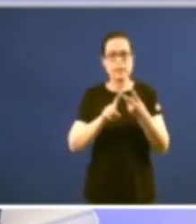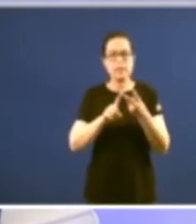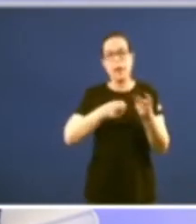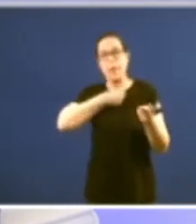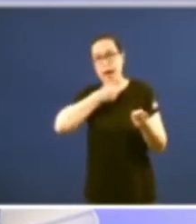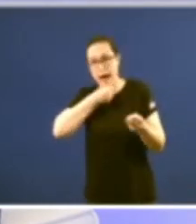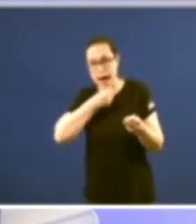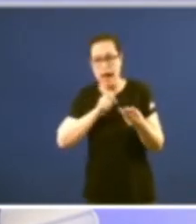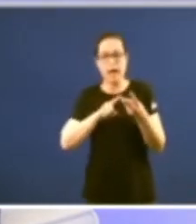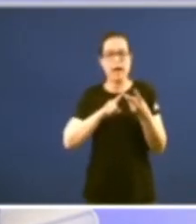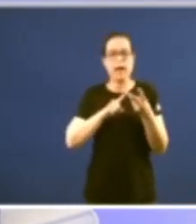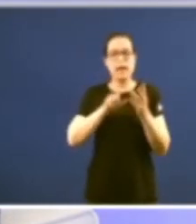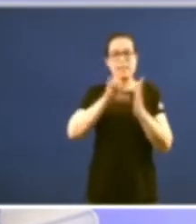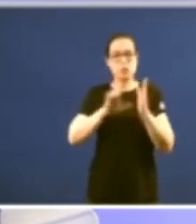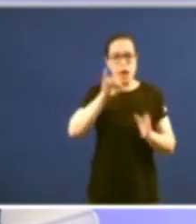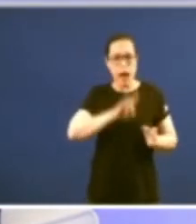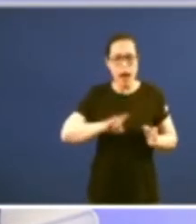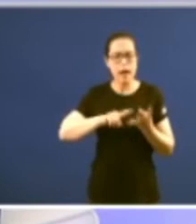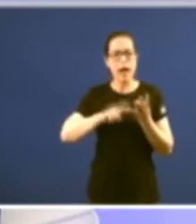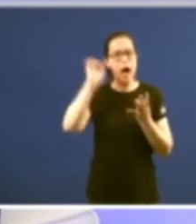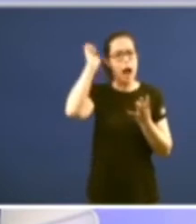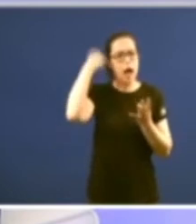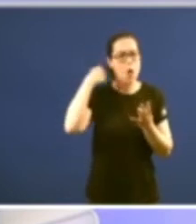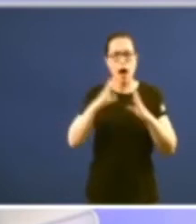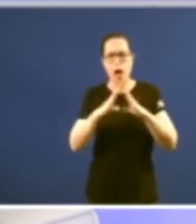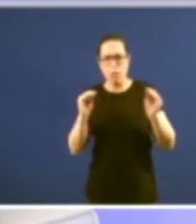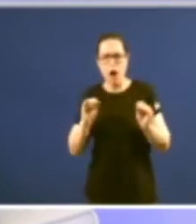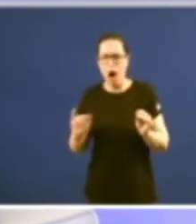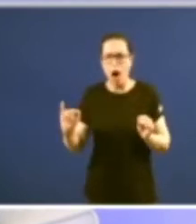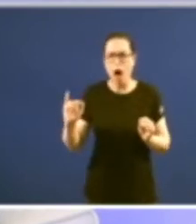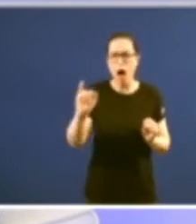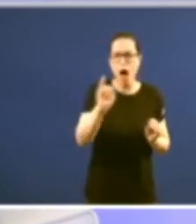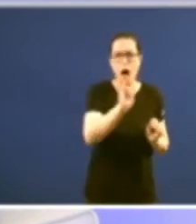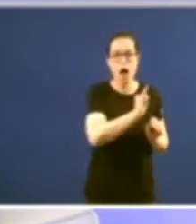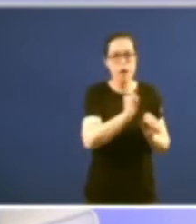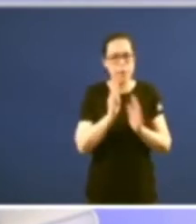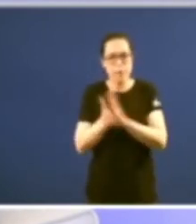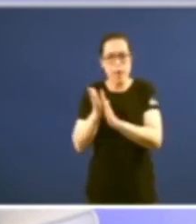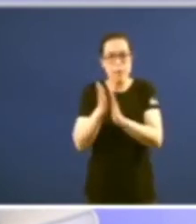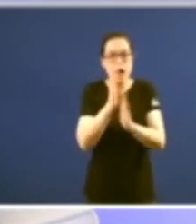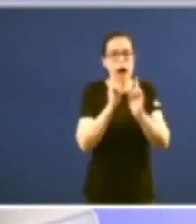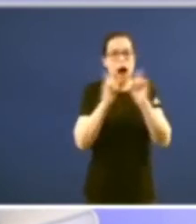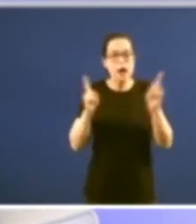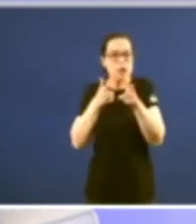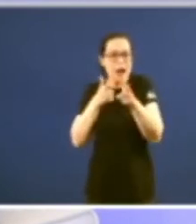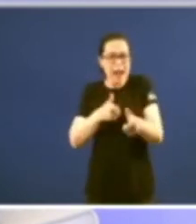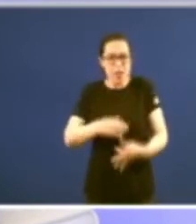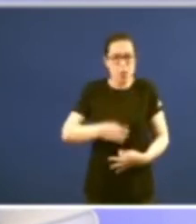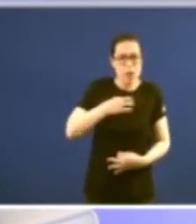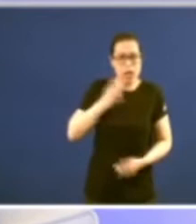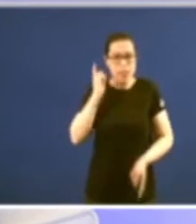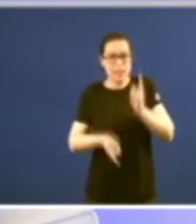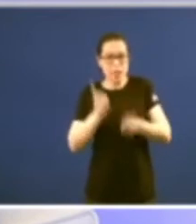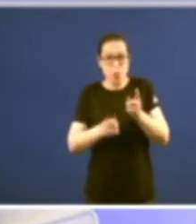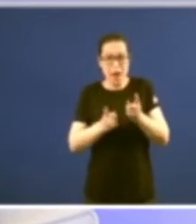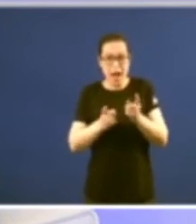estaba avanzado o Estatuto de Canarias de Aragón de Andalucía de tal xeito que se non houber habido sublevación militar guerra civil e dictadura pois houbera